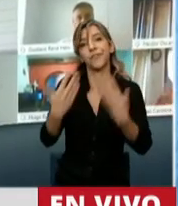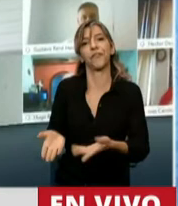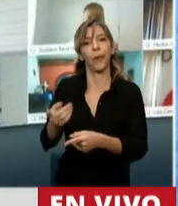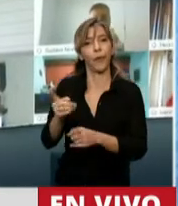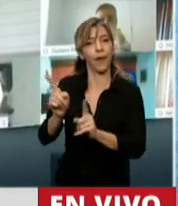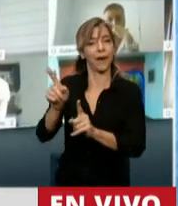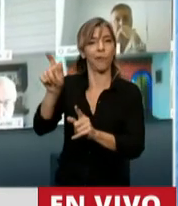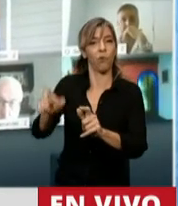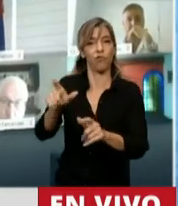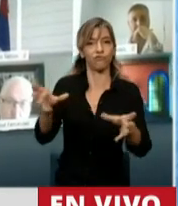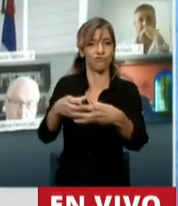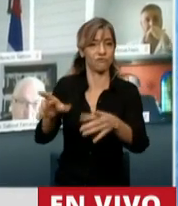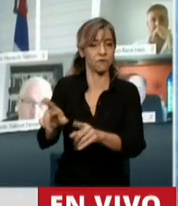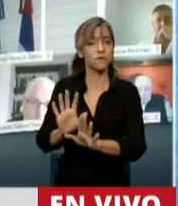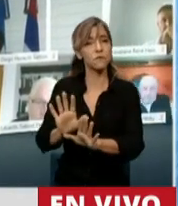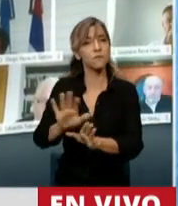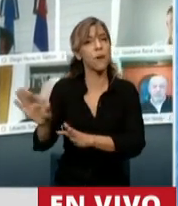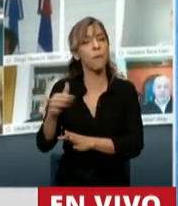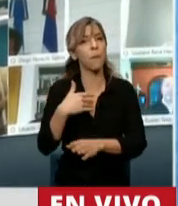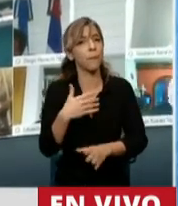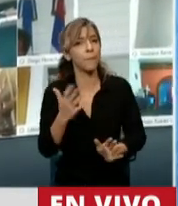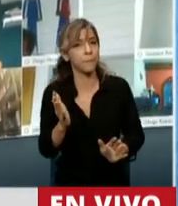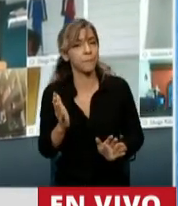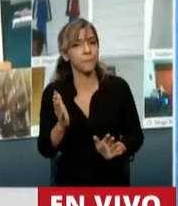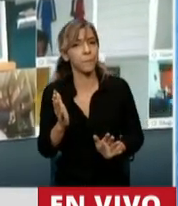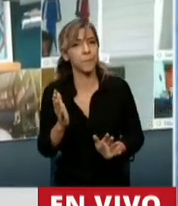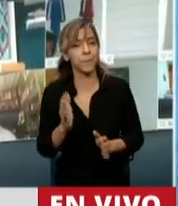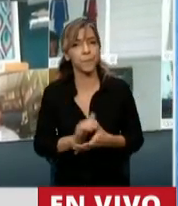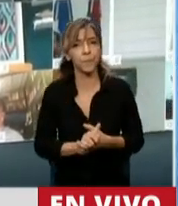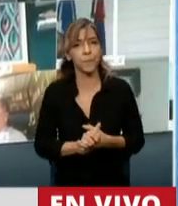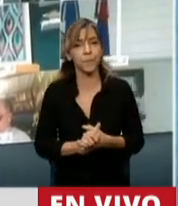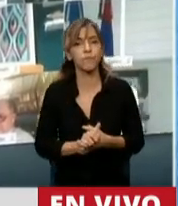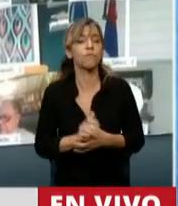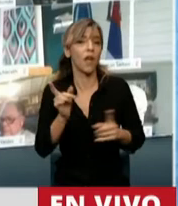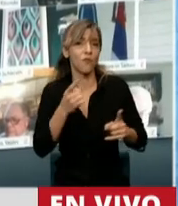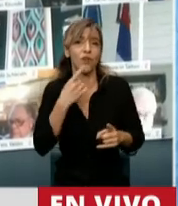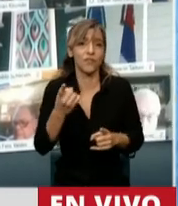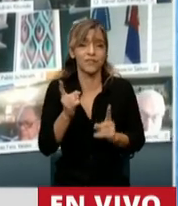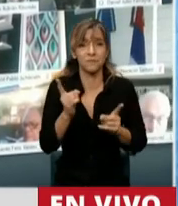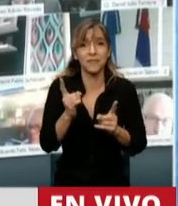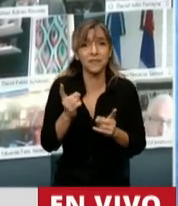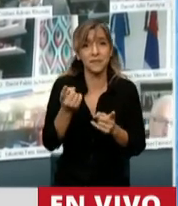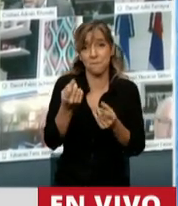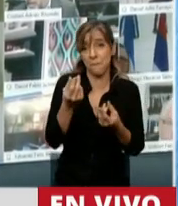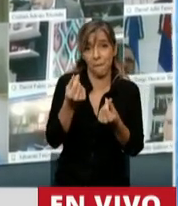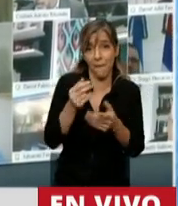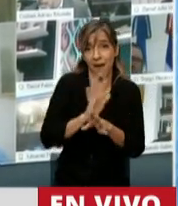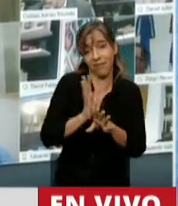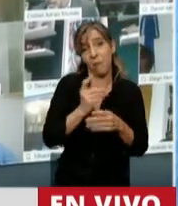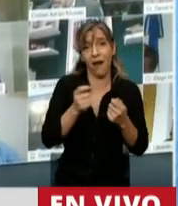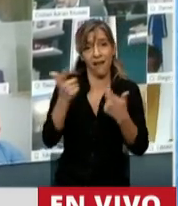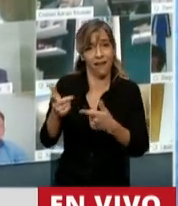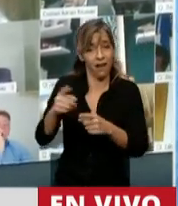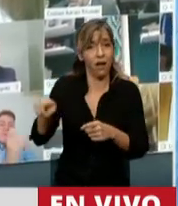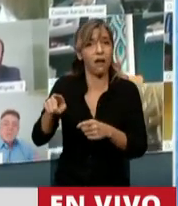y de cuántos comedores comunitarios se podrían prever, proveer con esa plata, yo diría,